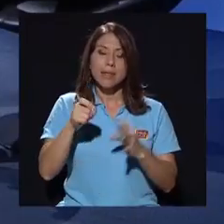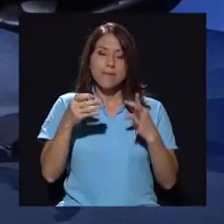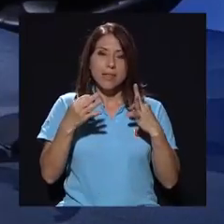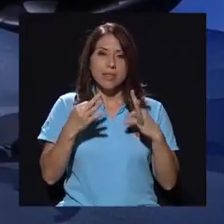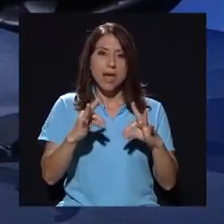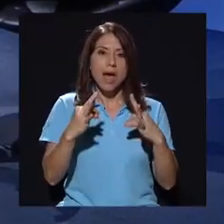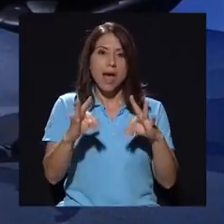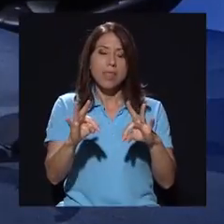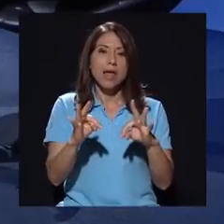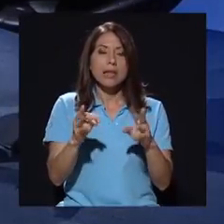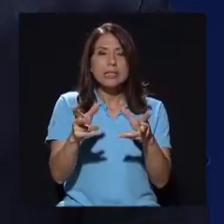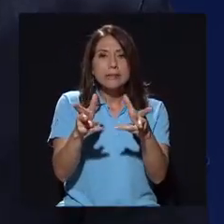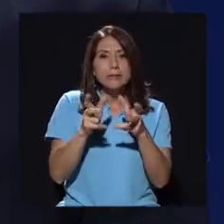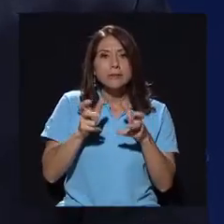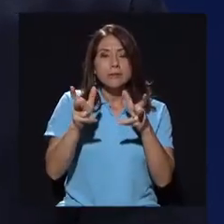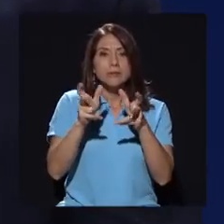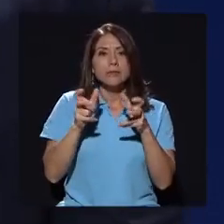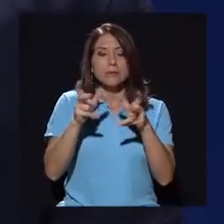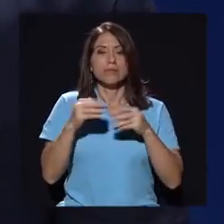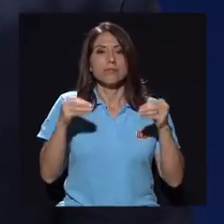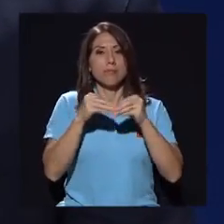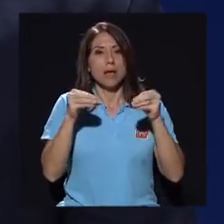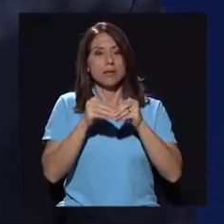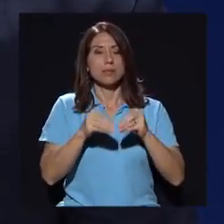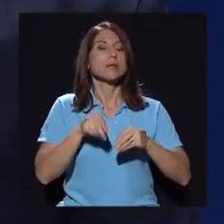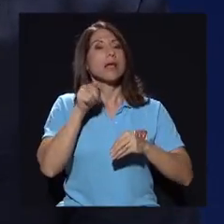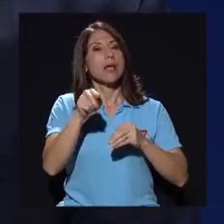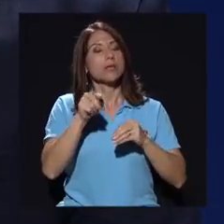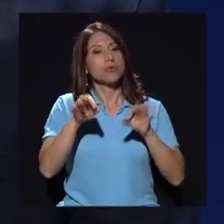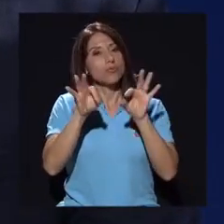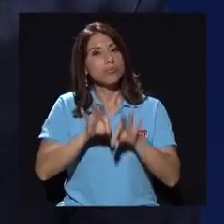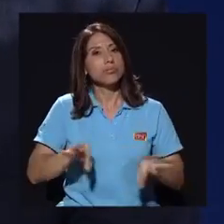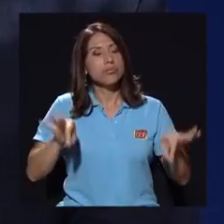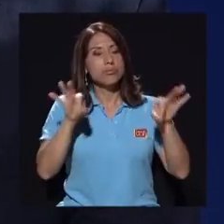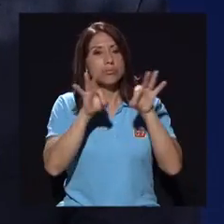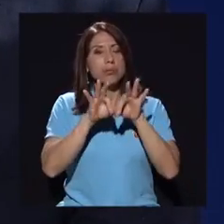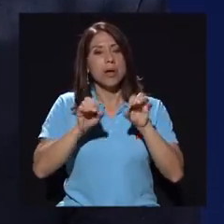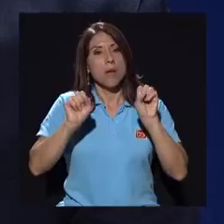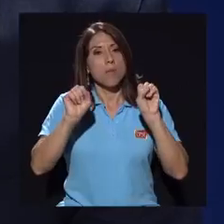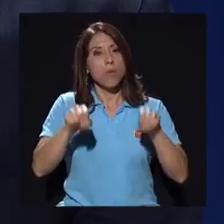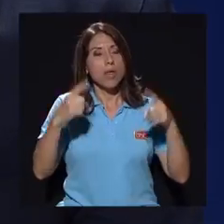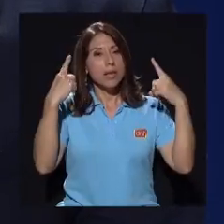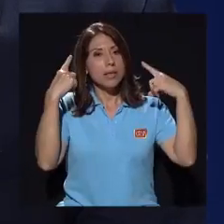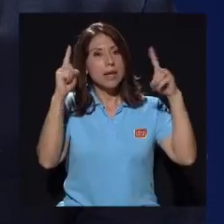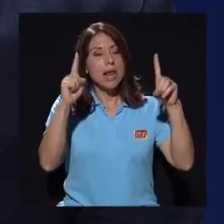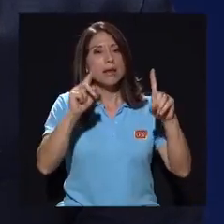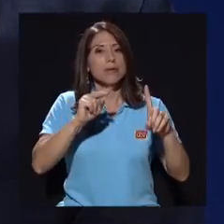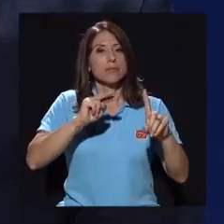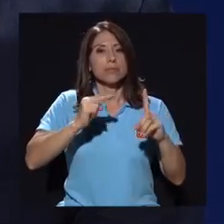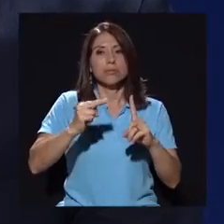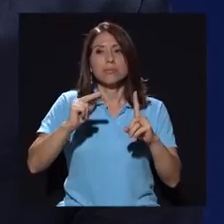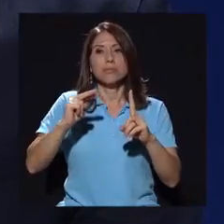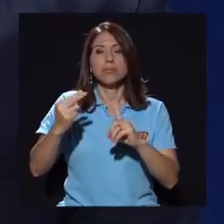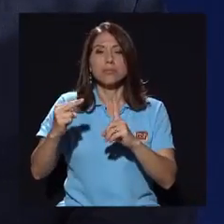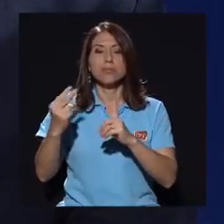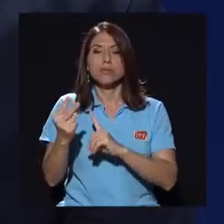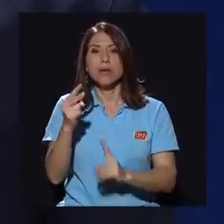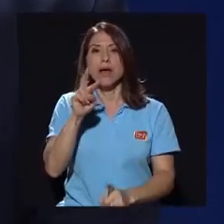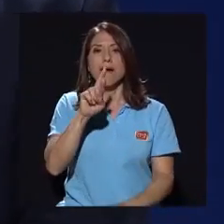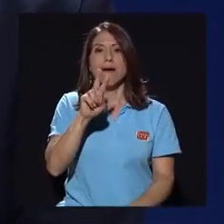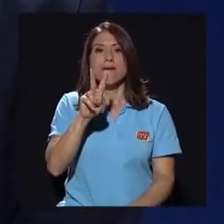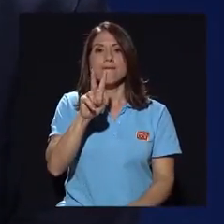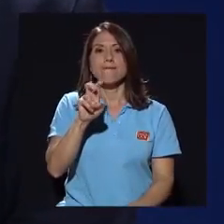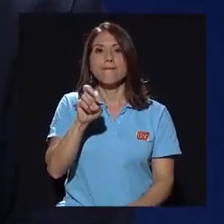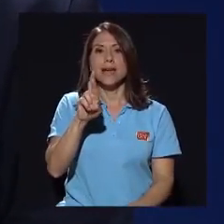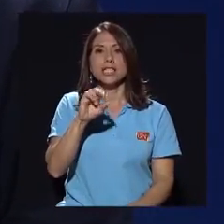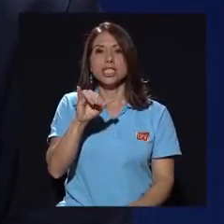sino que tratar de extraer más. Y ahí es donde tal vez ha sido la clave de poder obtener versiones y más que